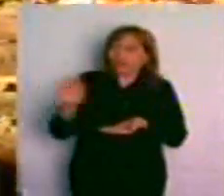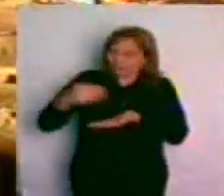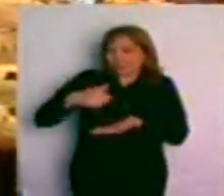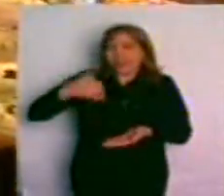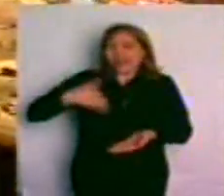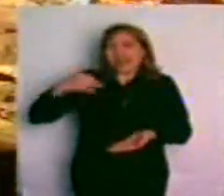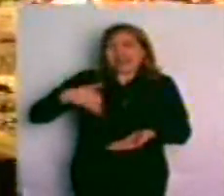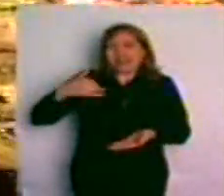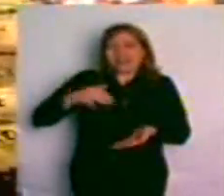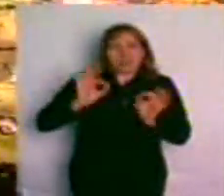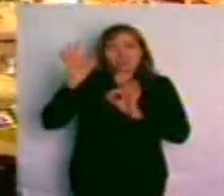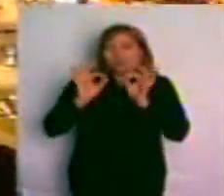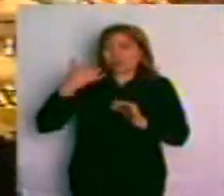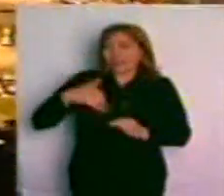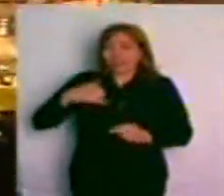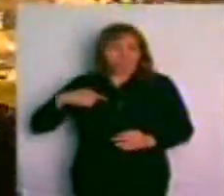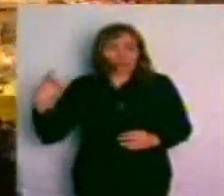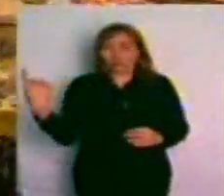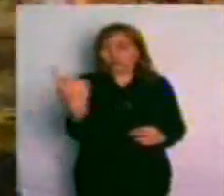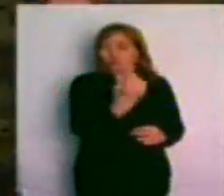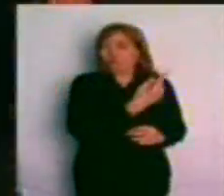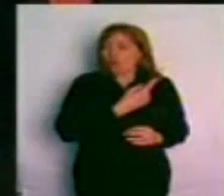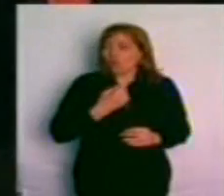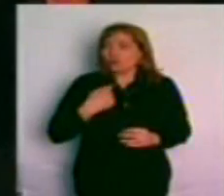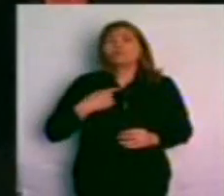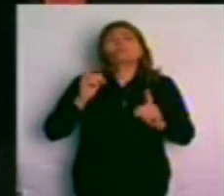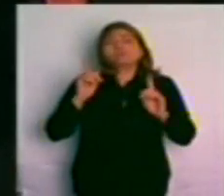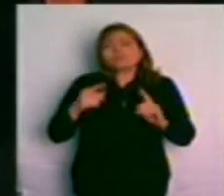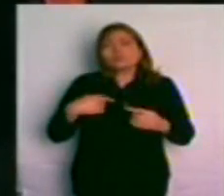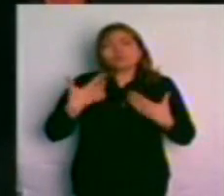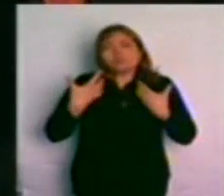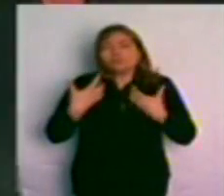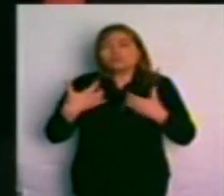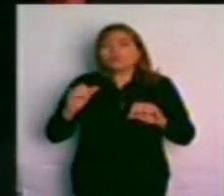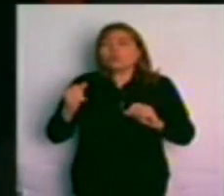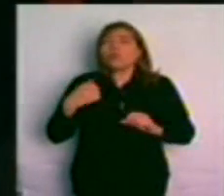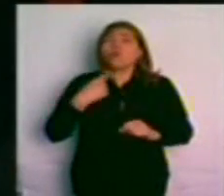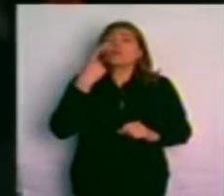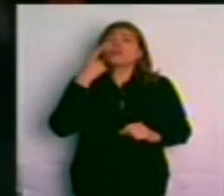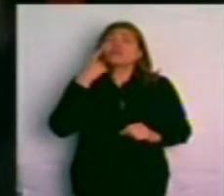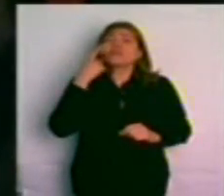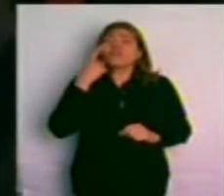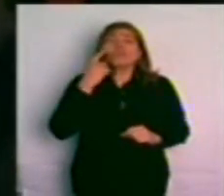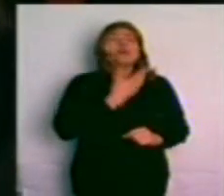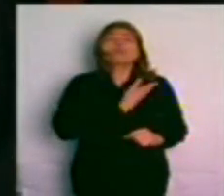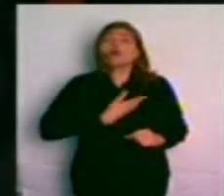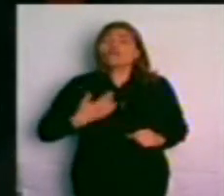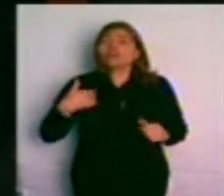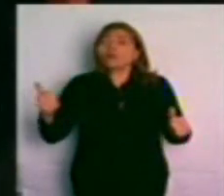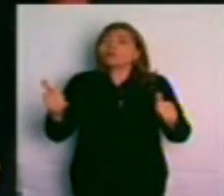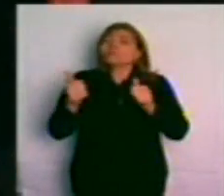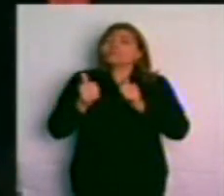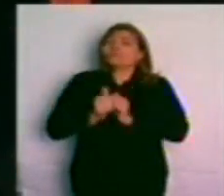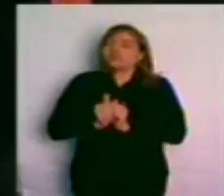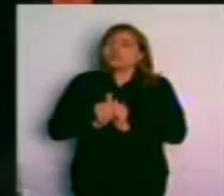es de ellos, sino porque encontramos un Intendente y un Gobernador que